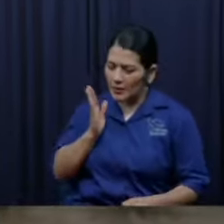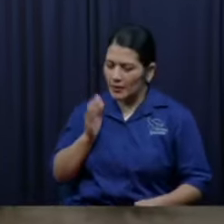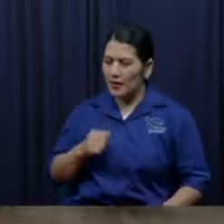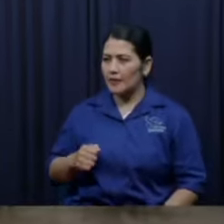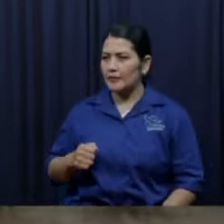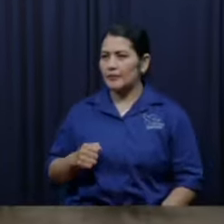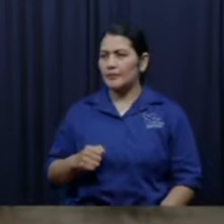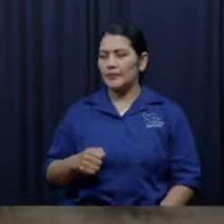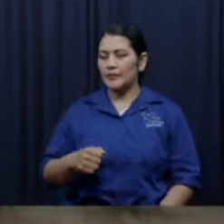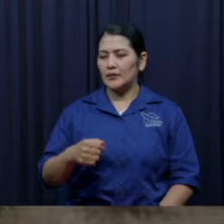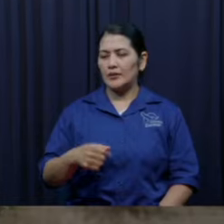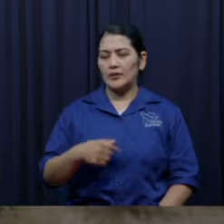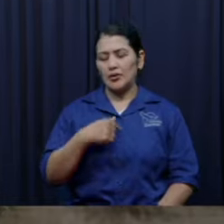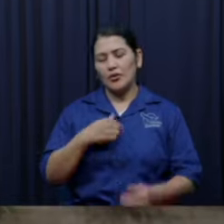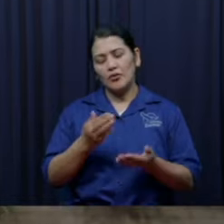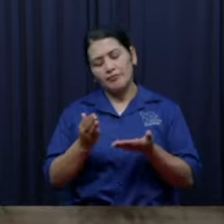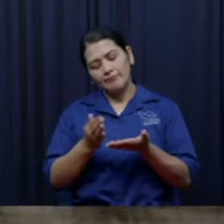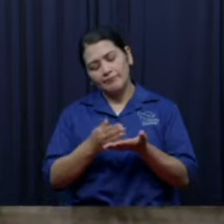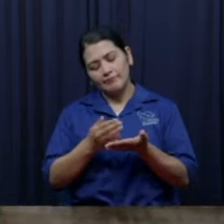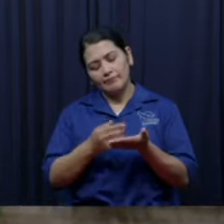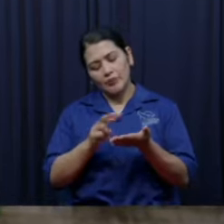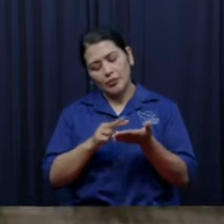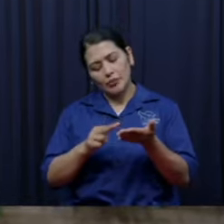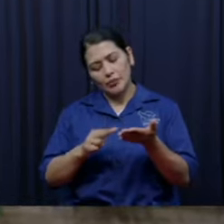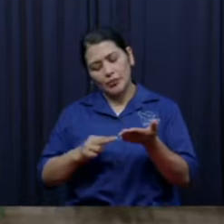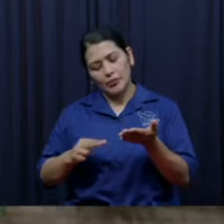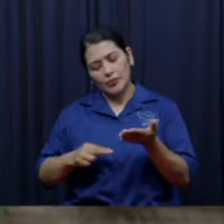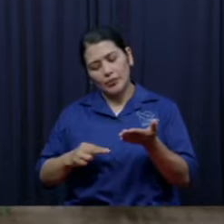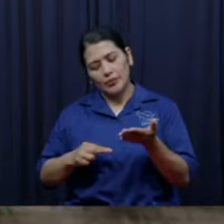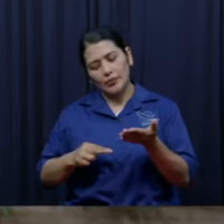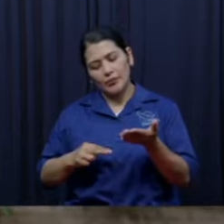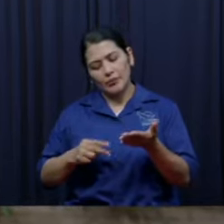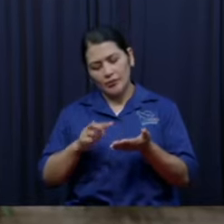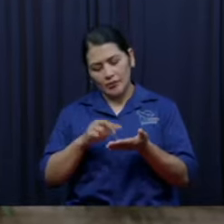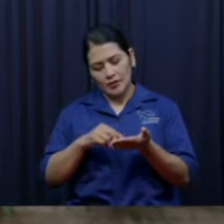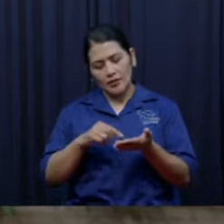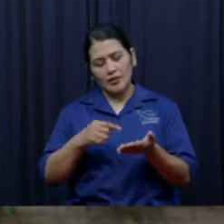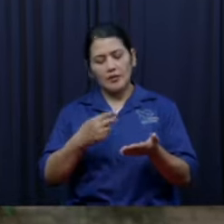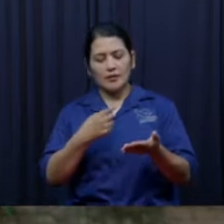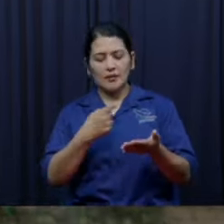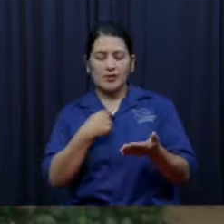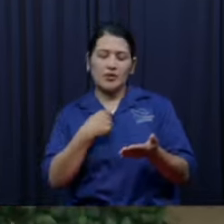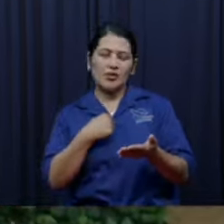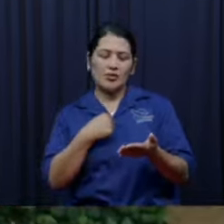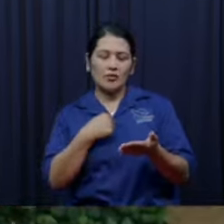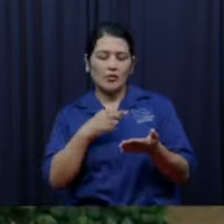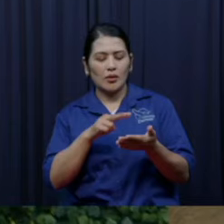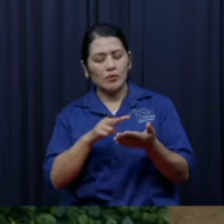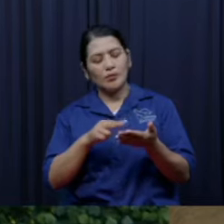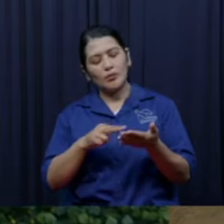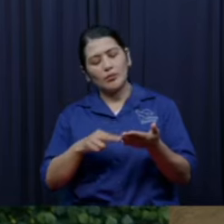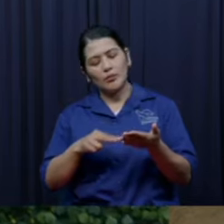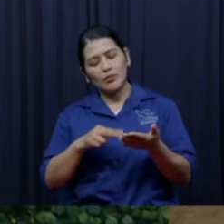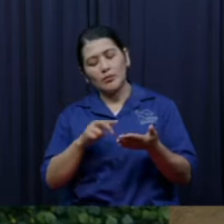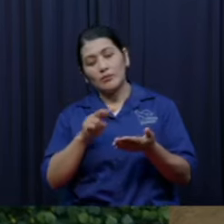se ponían enardecidos y yo decía esto es que carnal y yo así calladito carnal eso